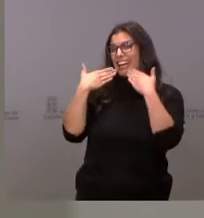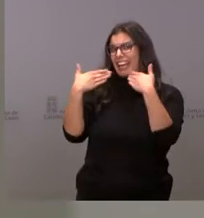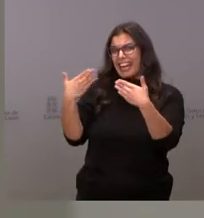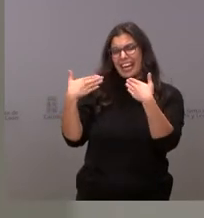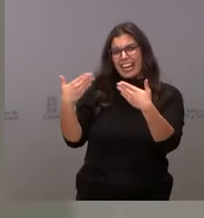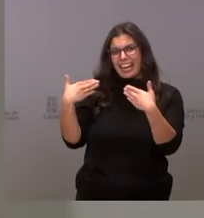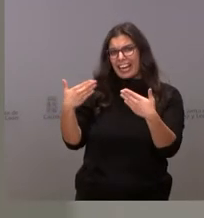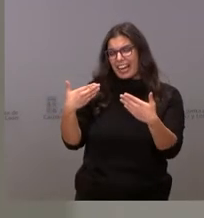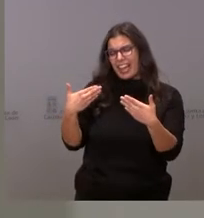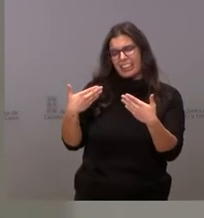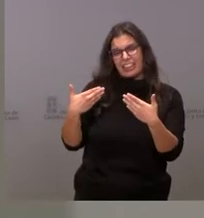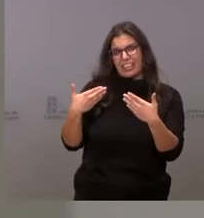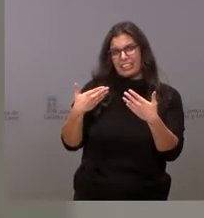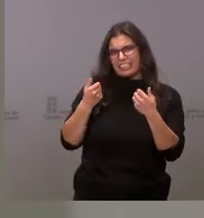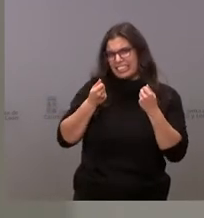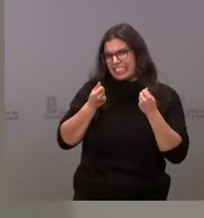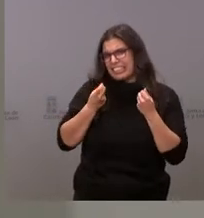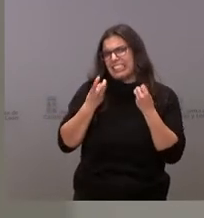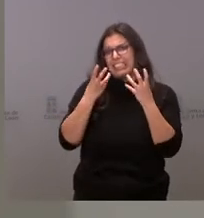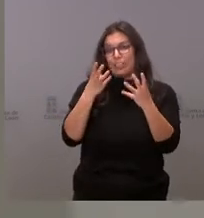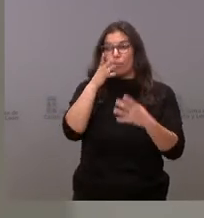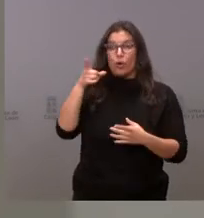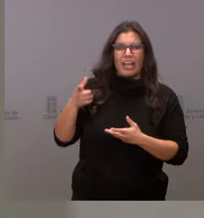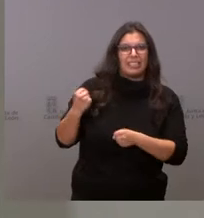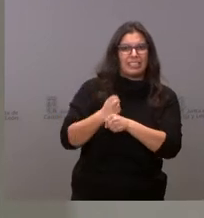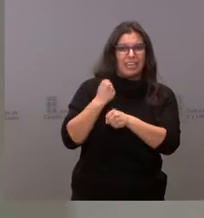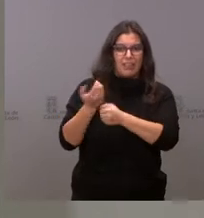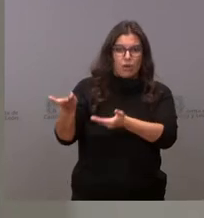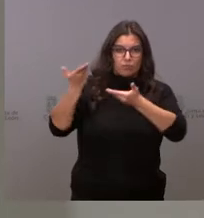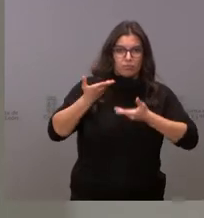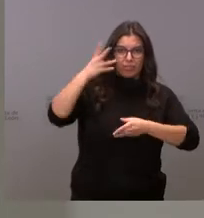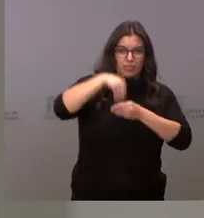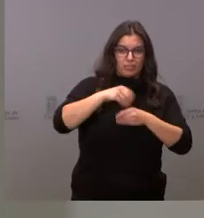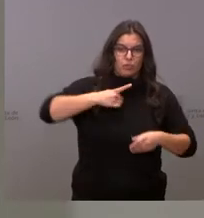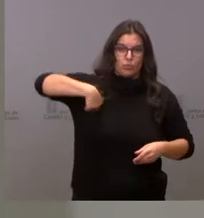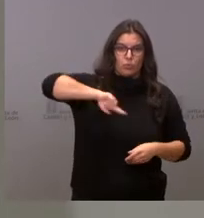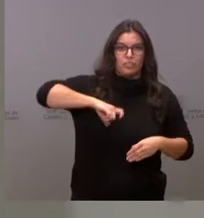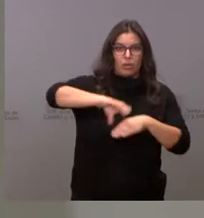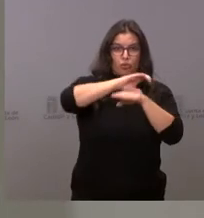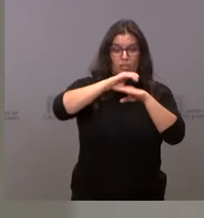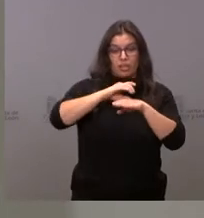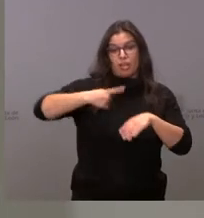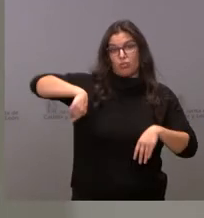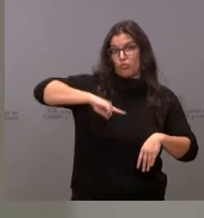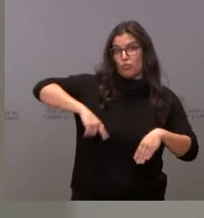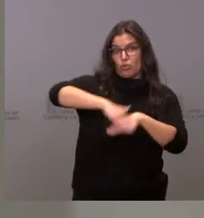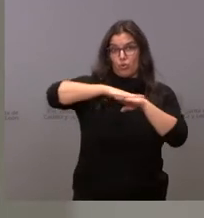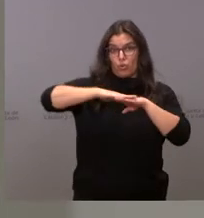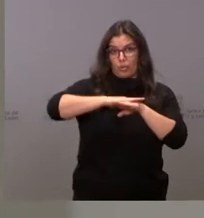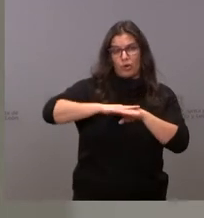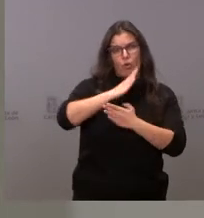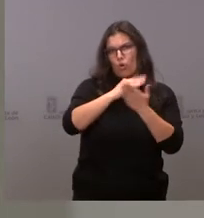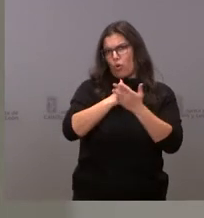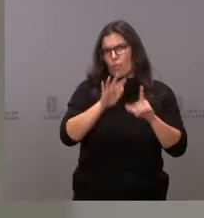servicios prestados por Joaquín Meseguer a nuestra consejería, a este Gobierno autónomo y a esta comunidad.